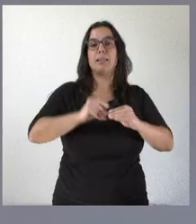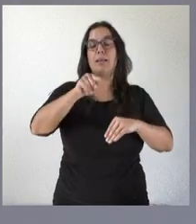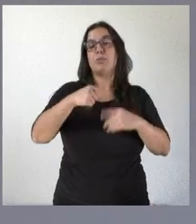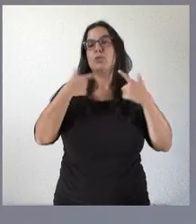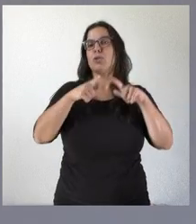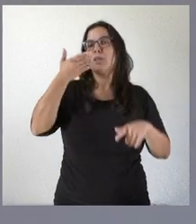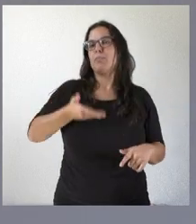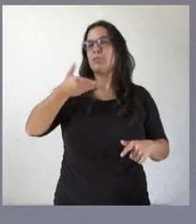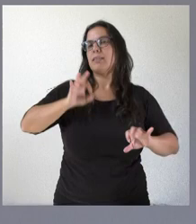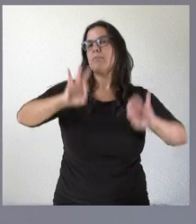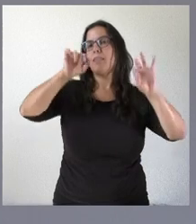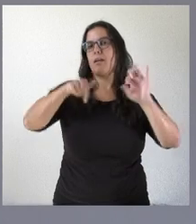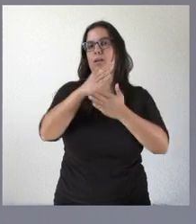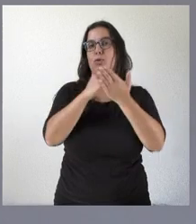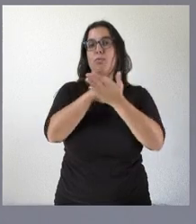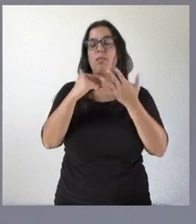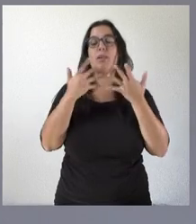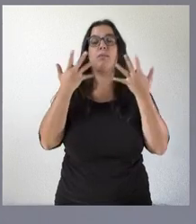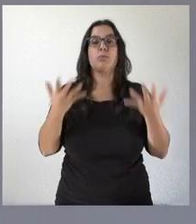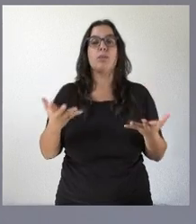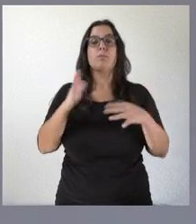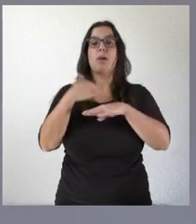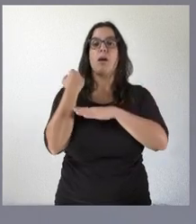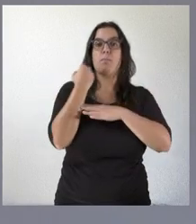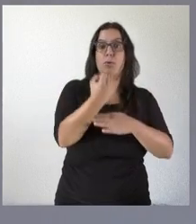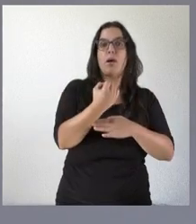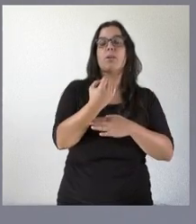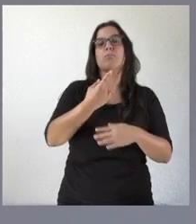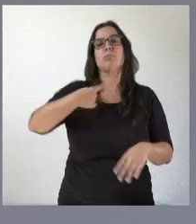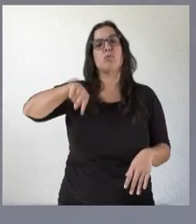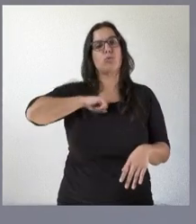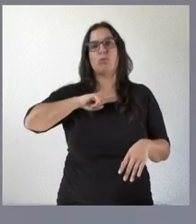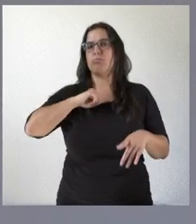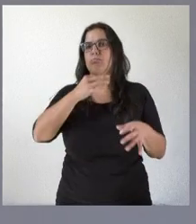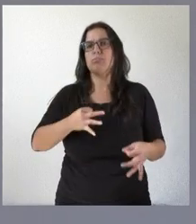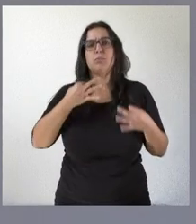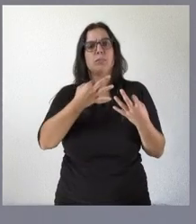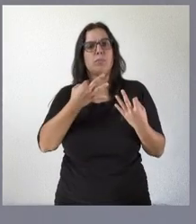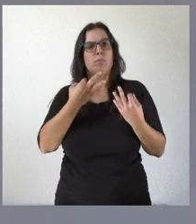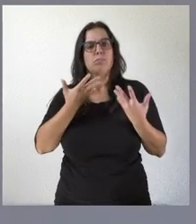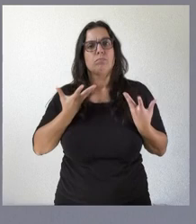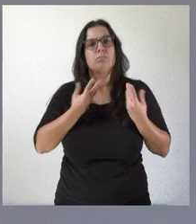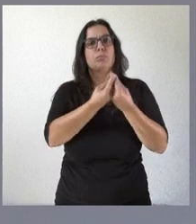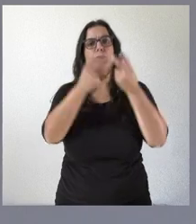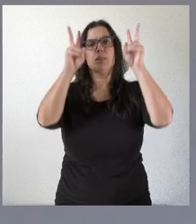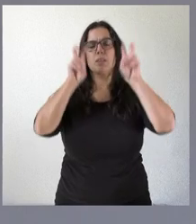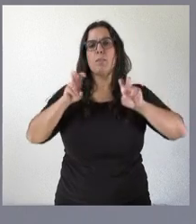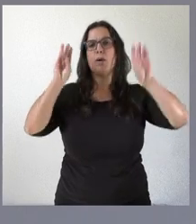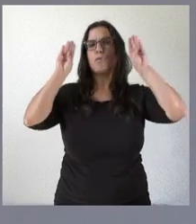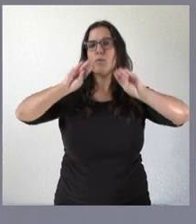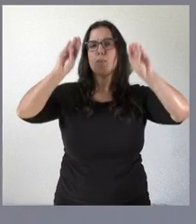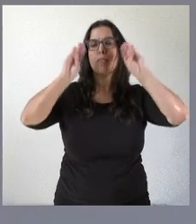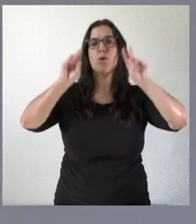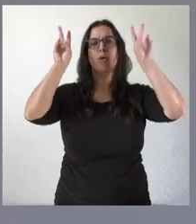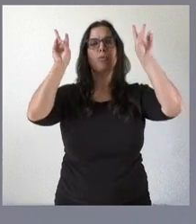comunidad autónoma y desde el punto de vista del apoyo estamos a su lado en materias de formación, en materias de